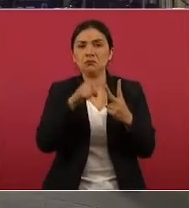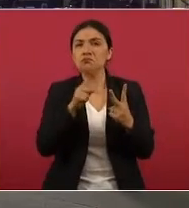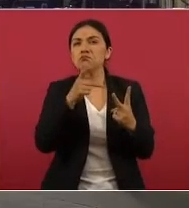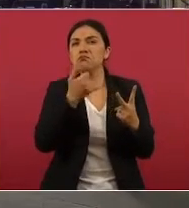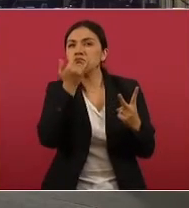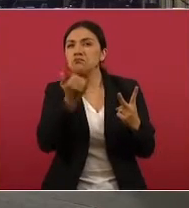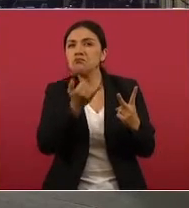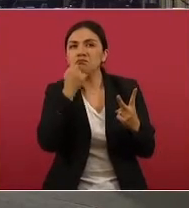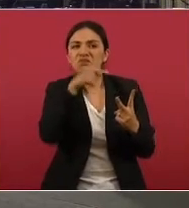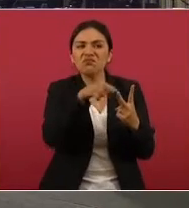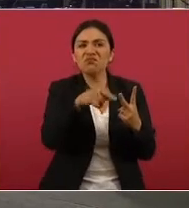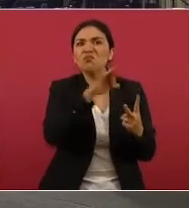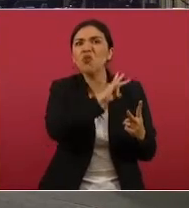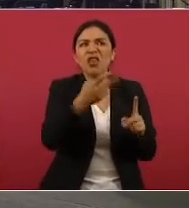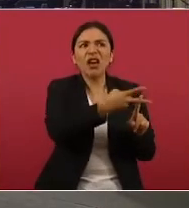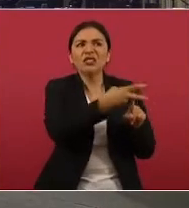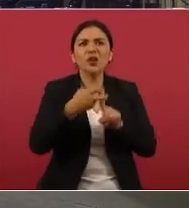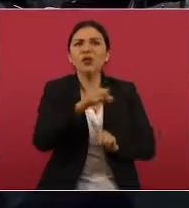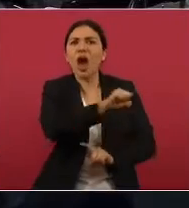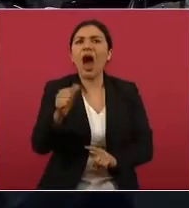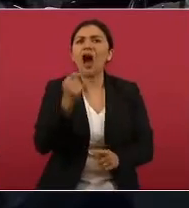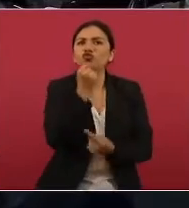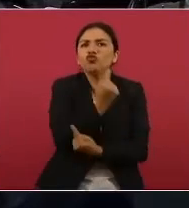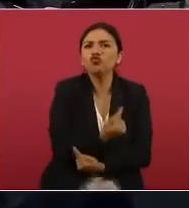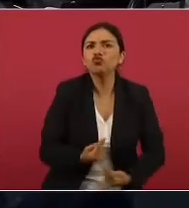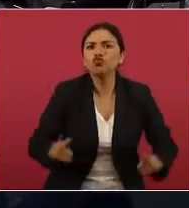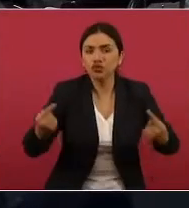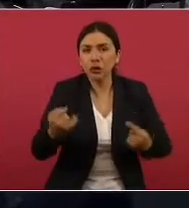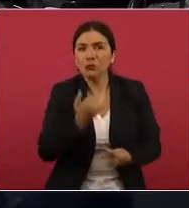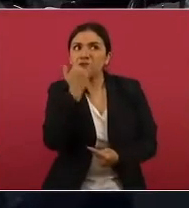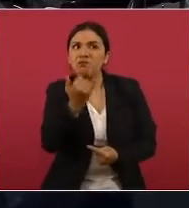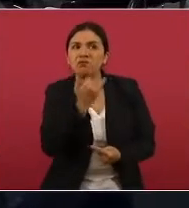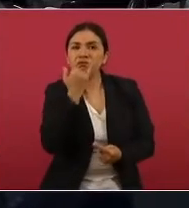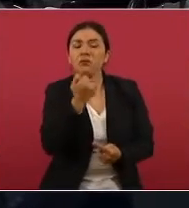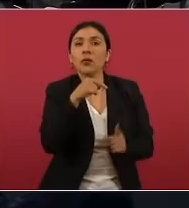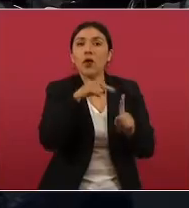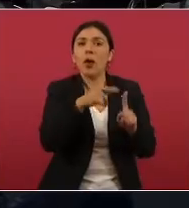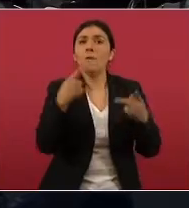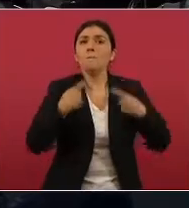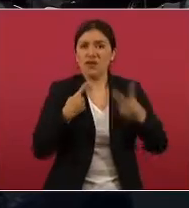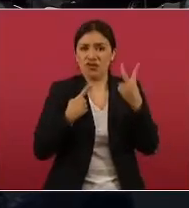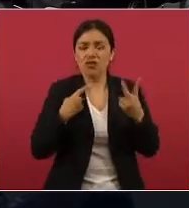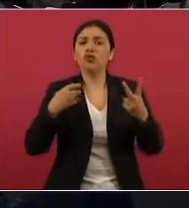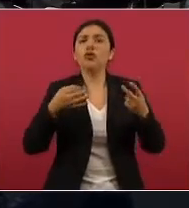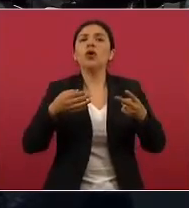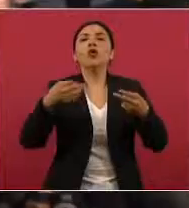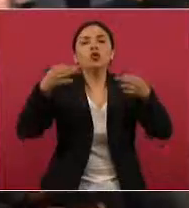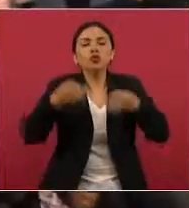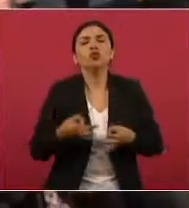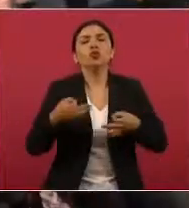secuestradores de niños. Las dos personas eran originarias de Veracruz y estaban en la…